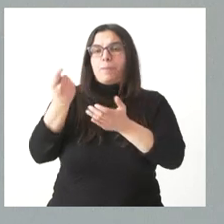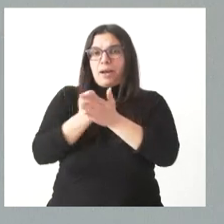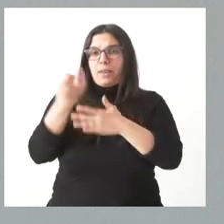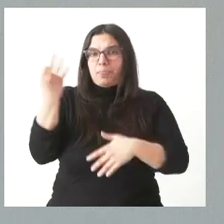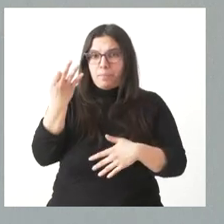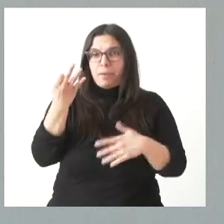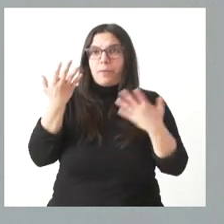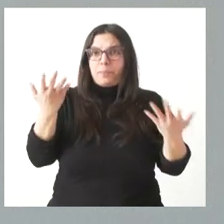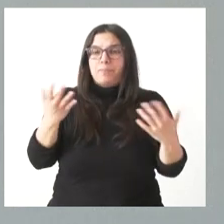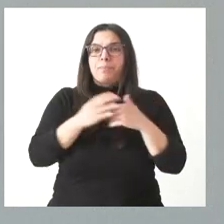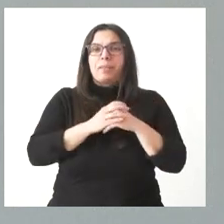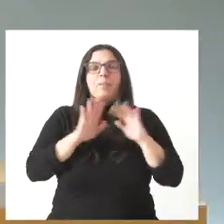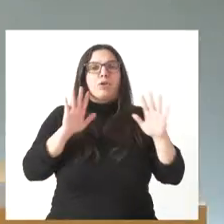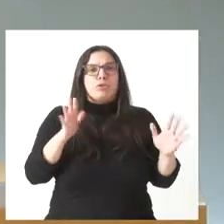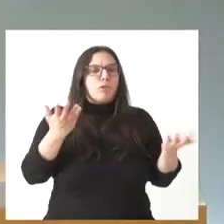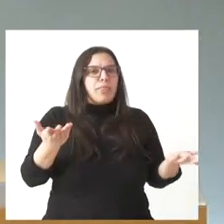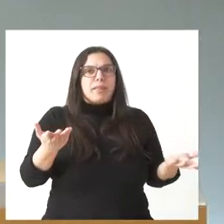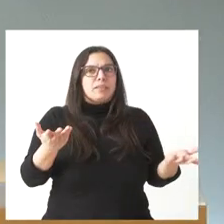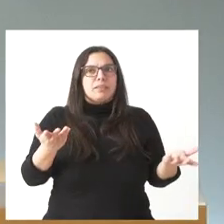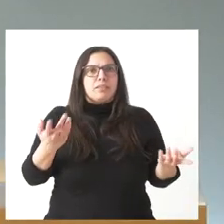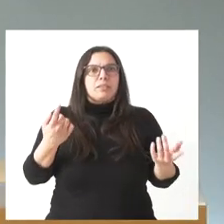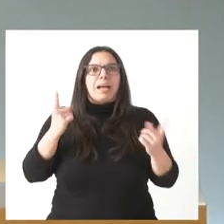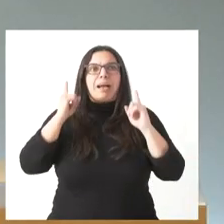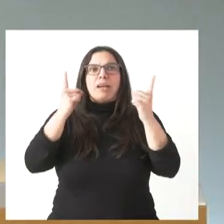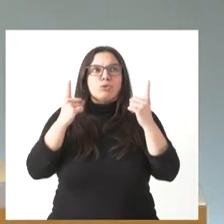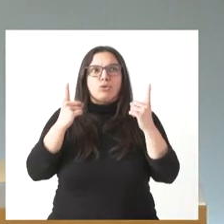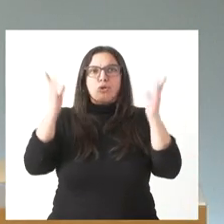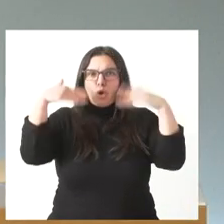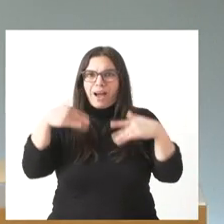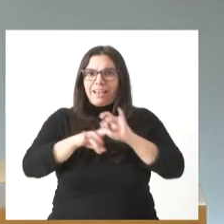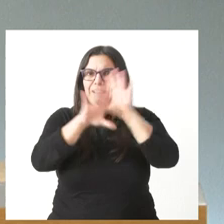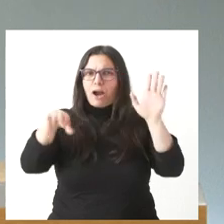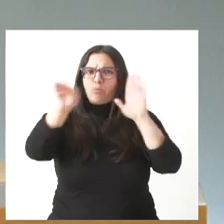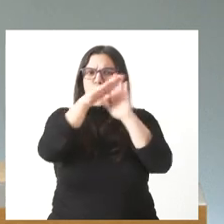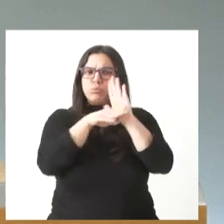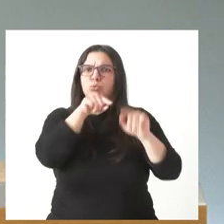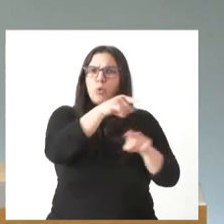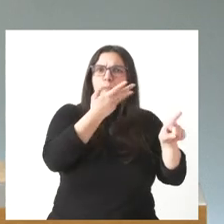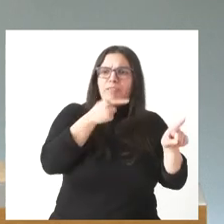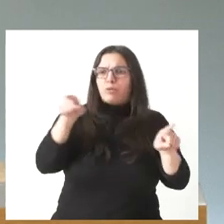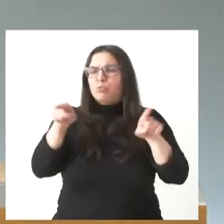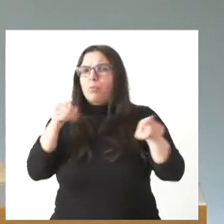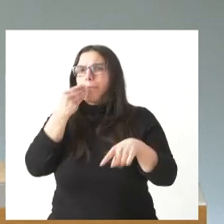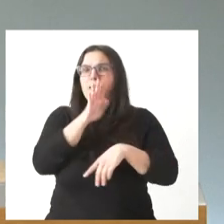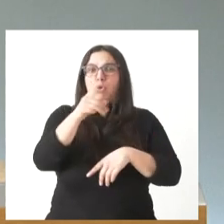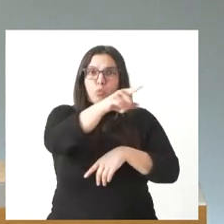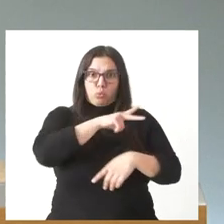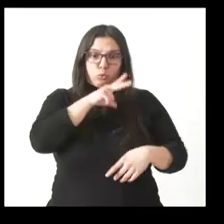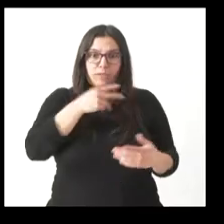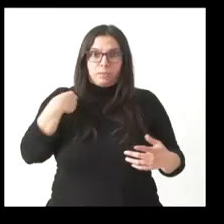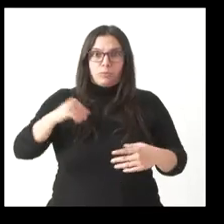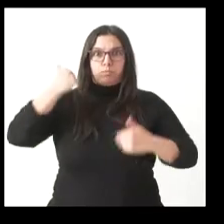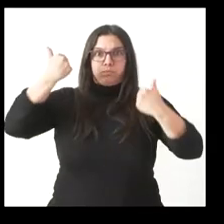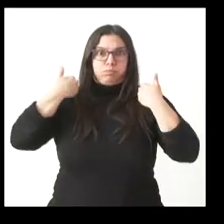y León, está exenta de tributación. Pero, entonces, ¿no hay supuestos en los que sí que, como máxima autoridad, usted sí que